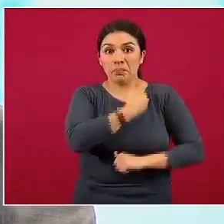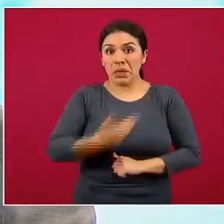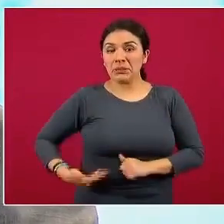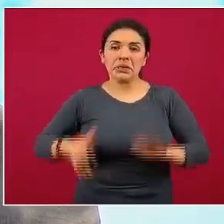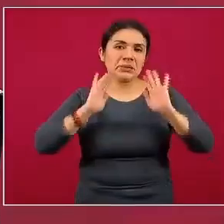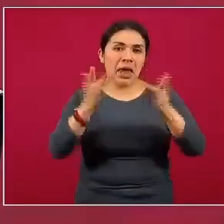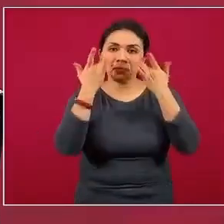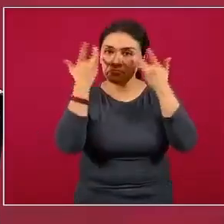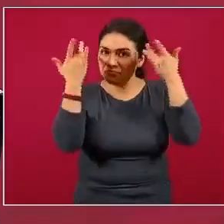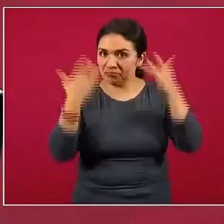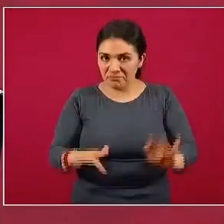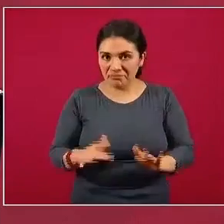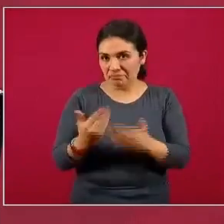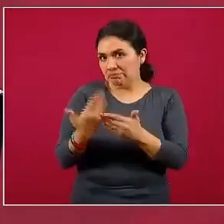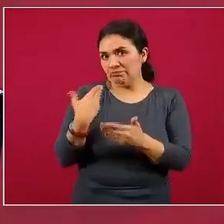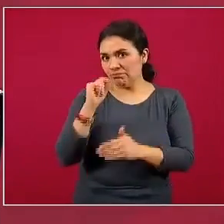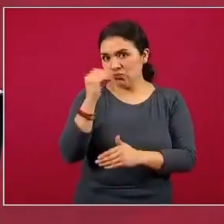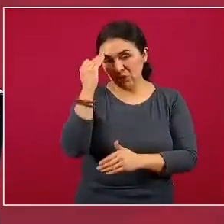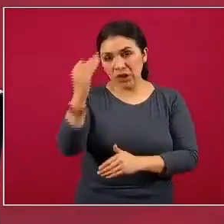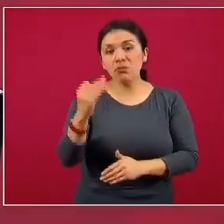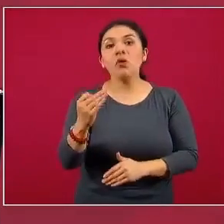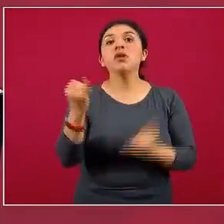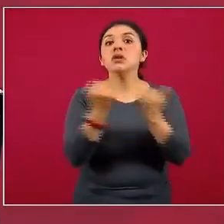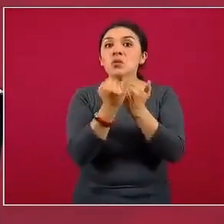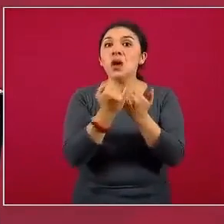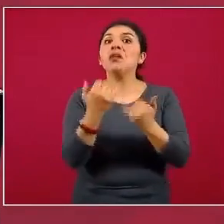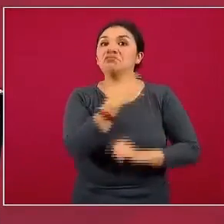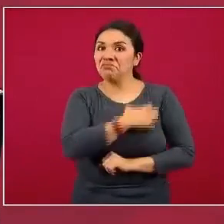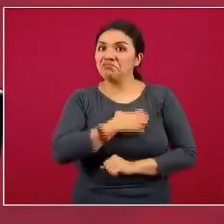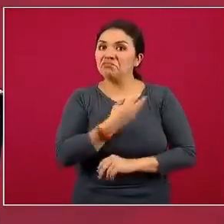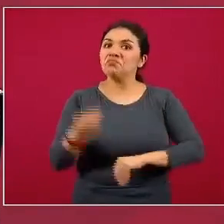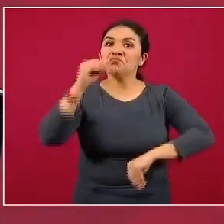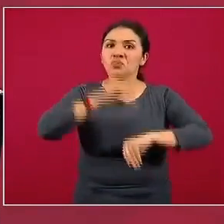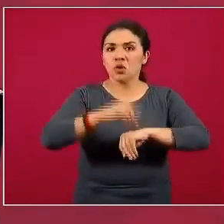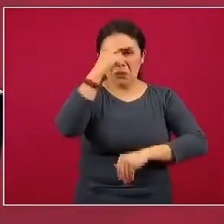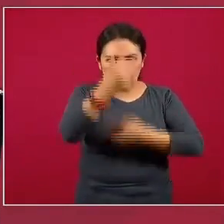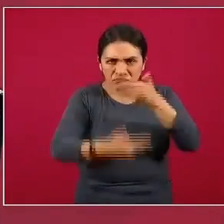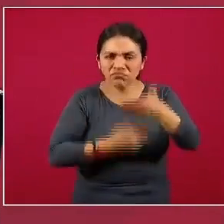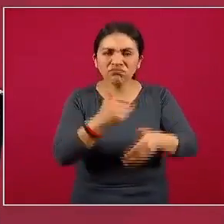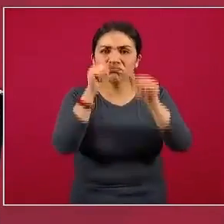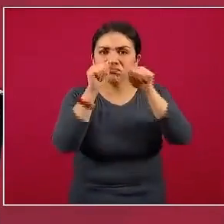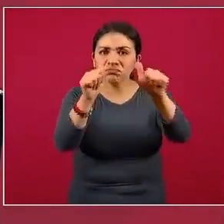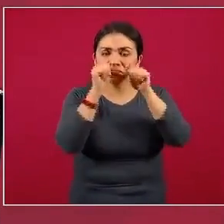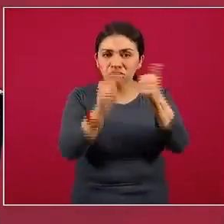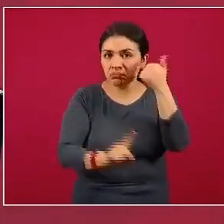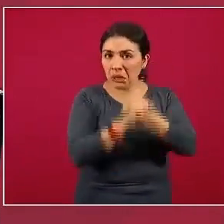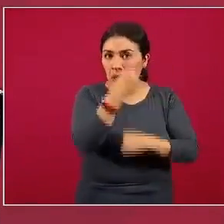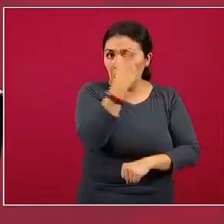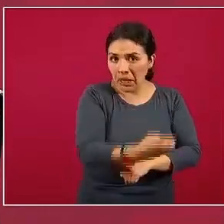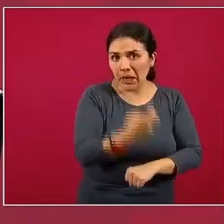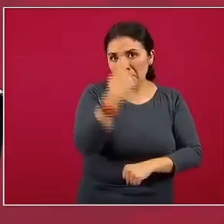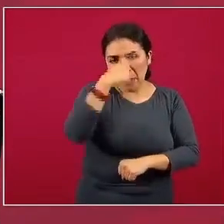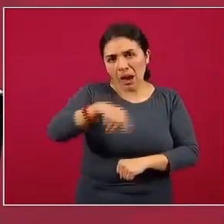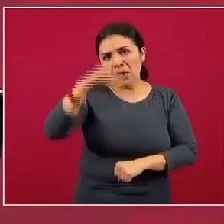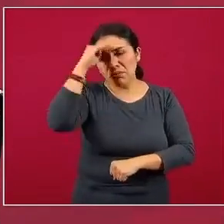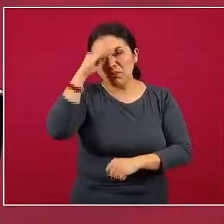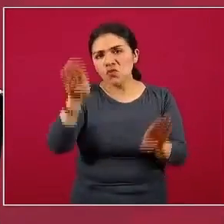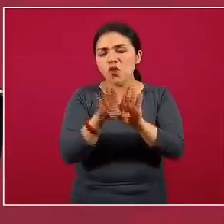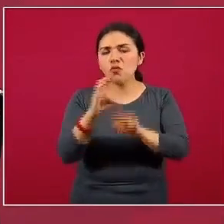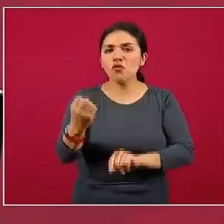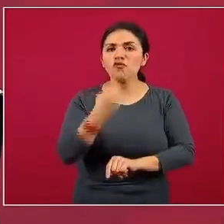presidenta, la presidenta, pero también con gran entusiasmo puso al servicio de esta causa reflexiva a